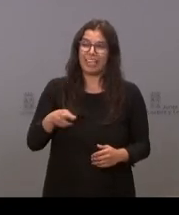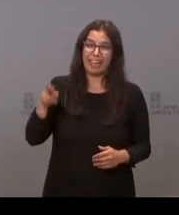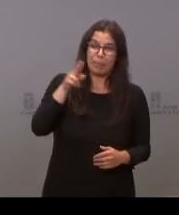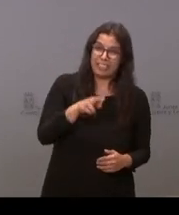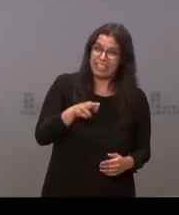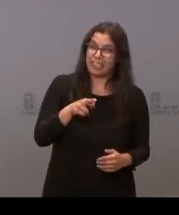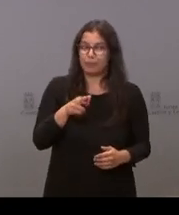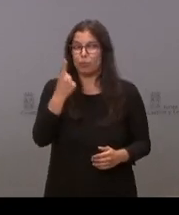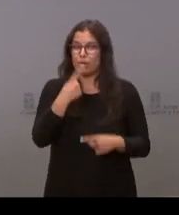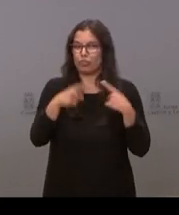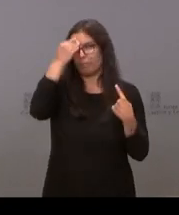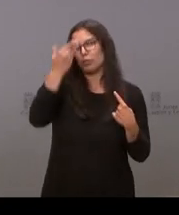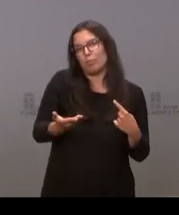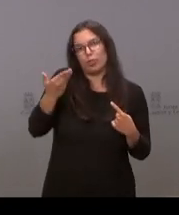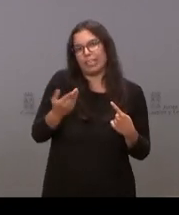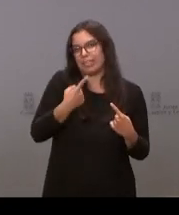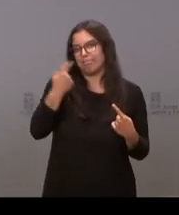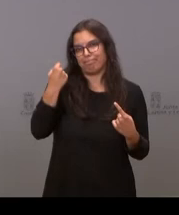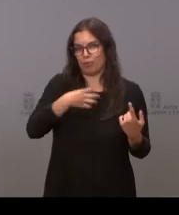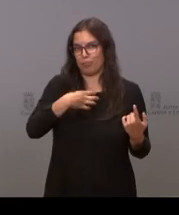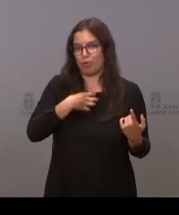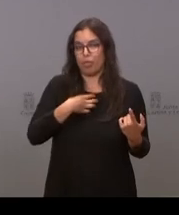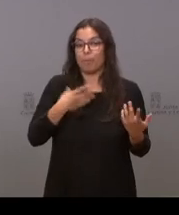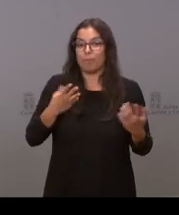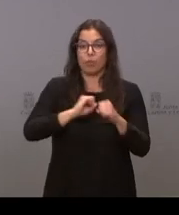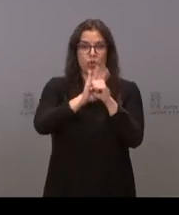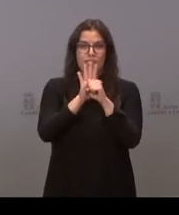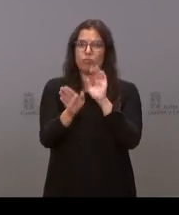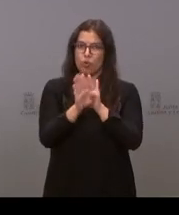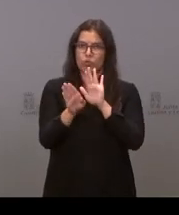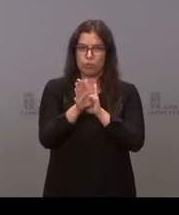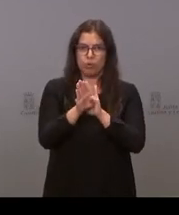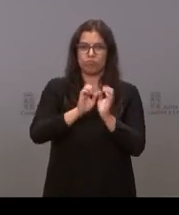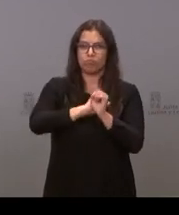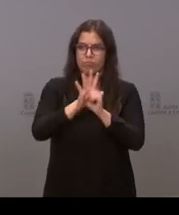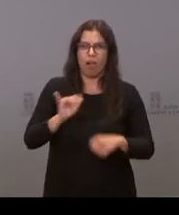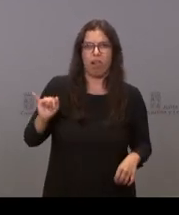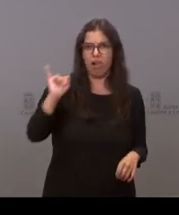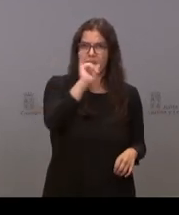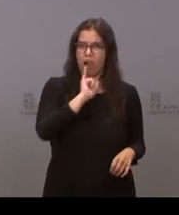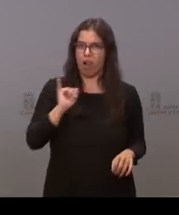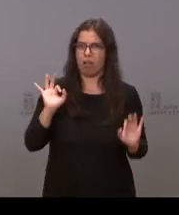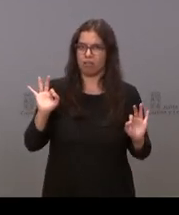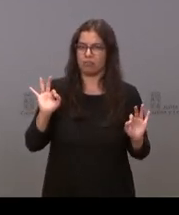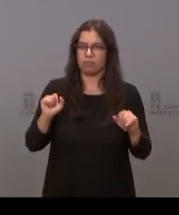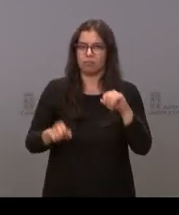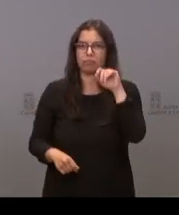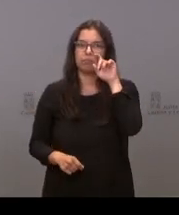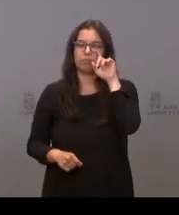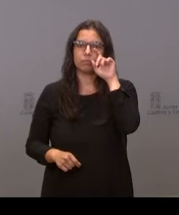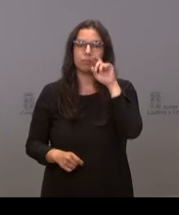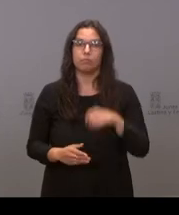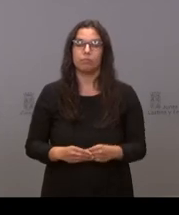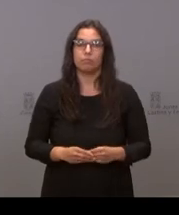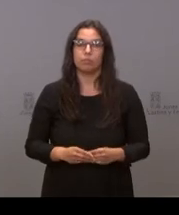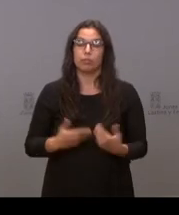considero importante. La pandemia sigue existiendo, el COVID está entre nosotros. Te